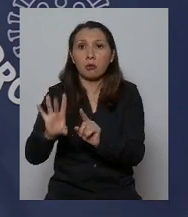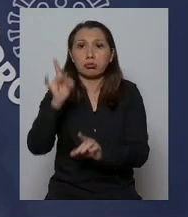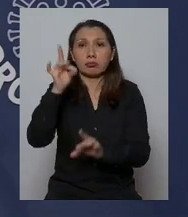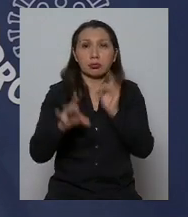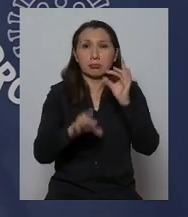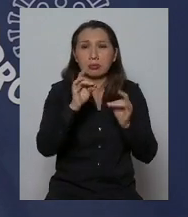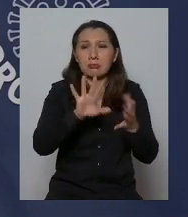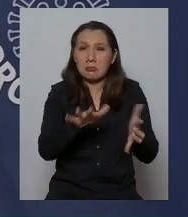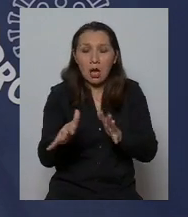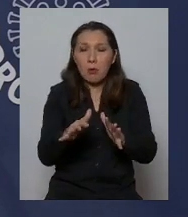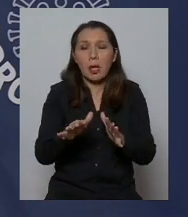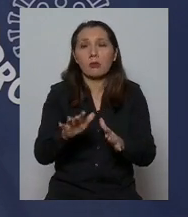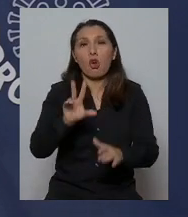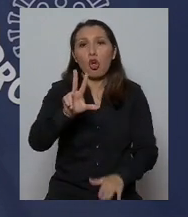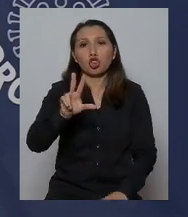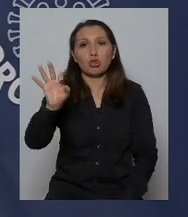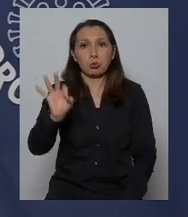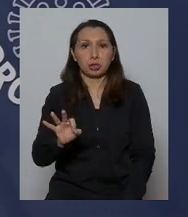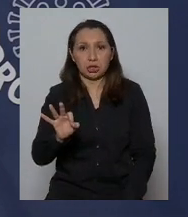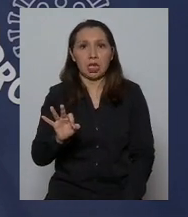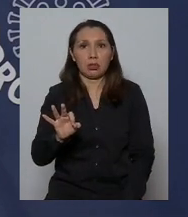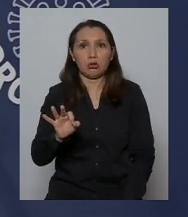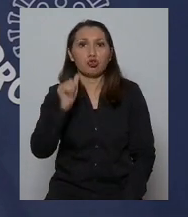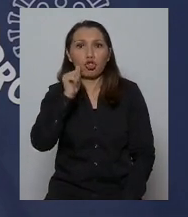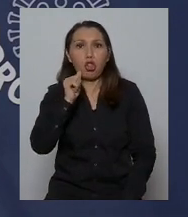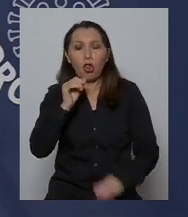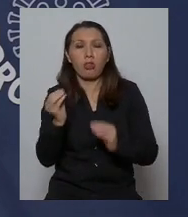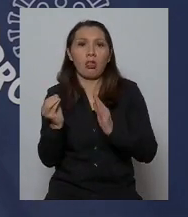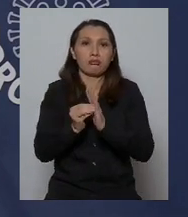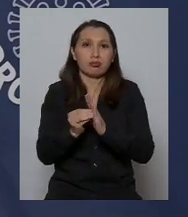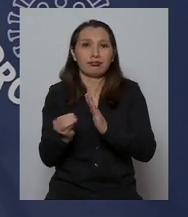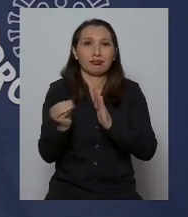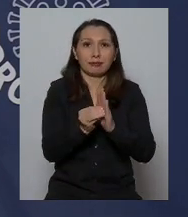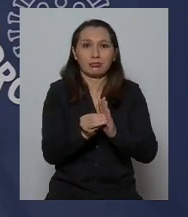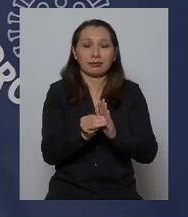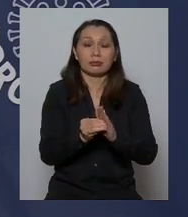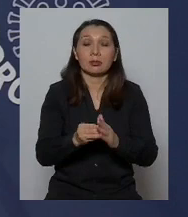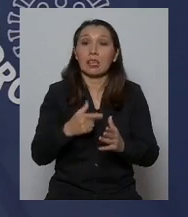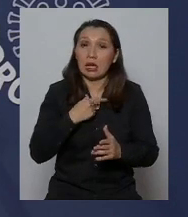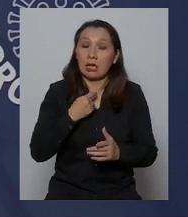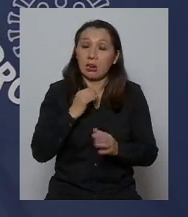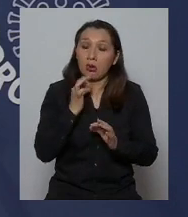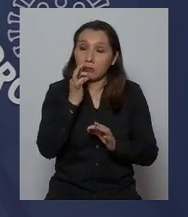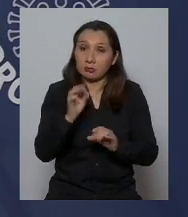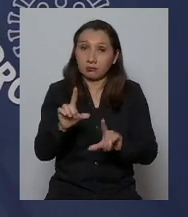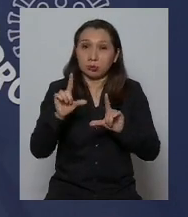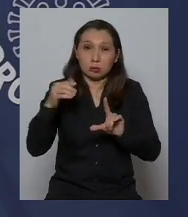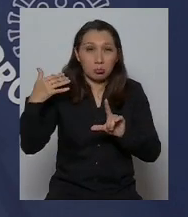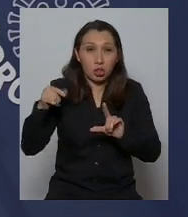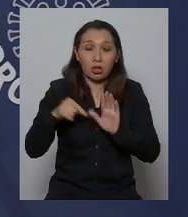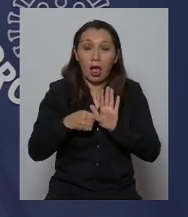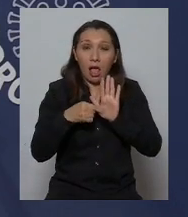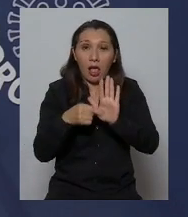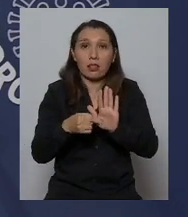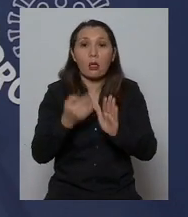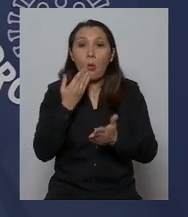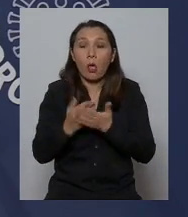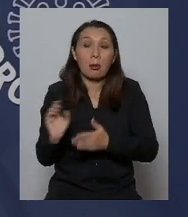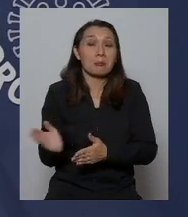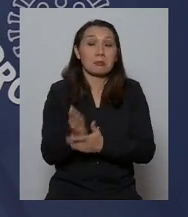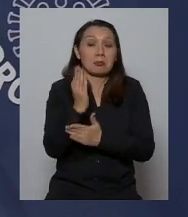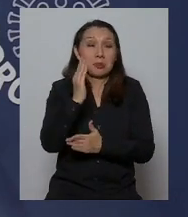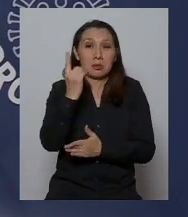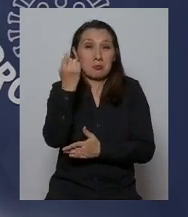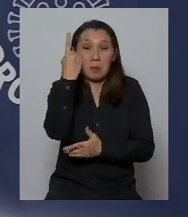cercana al 8%. Quiero destacar que desde el comienzo cuando contábamos con